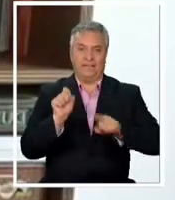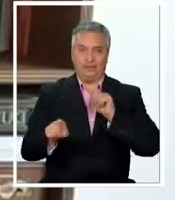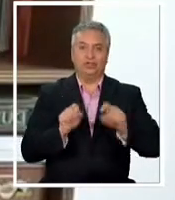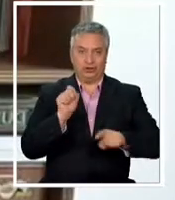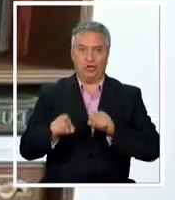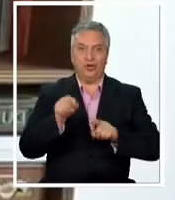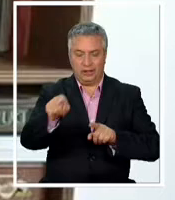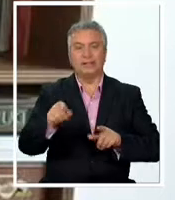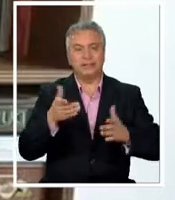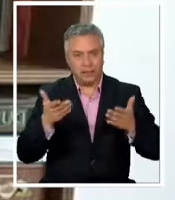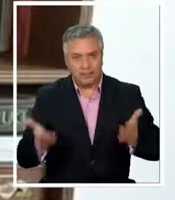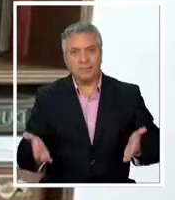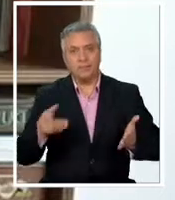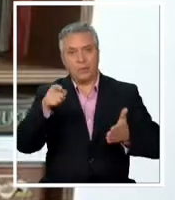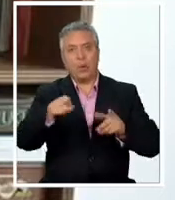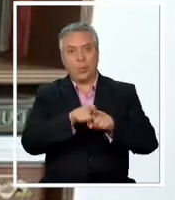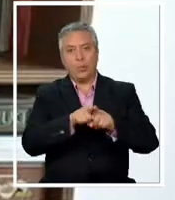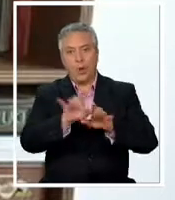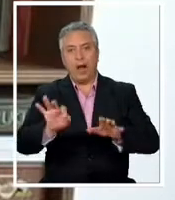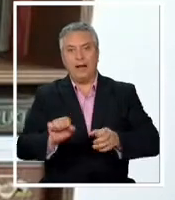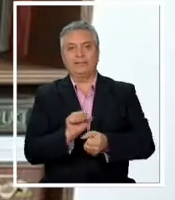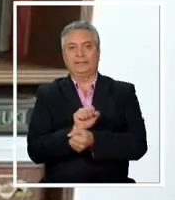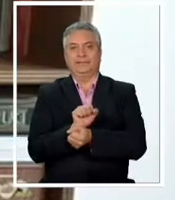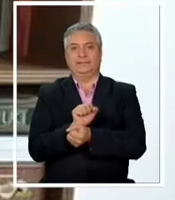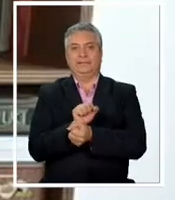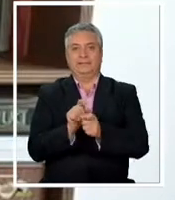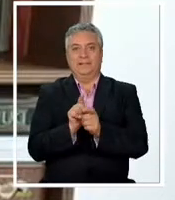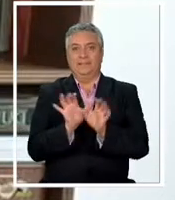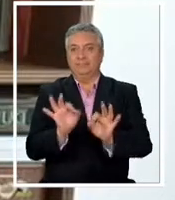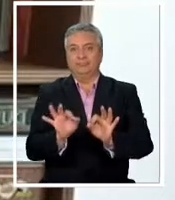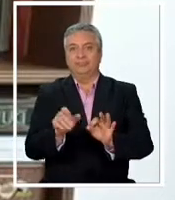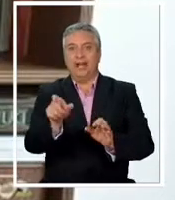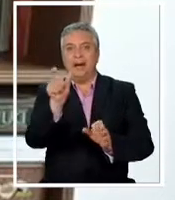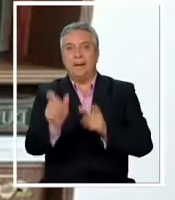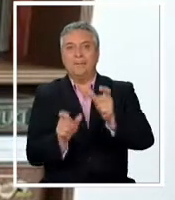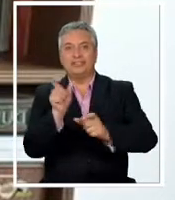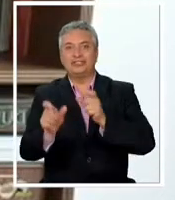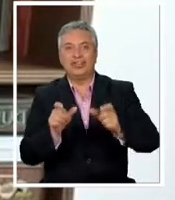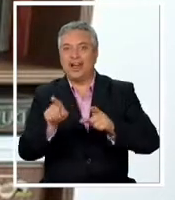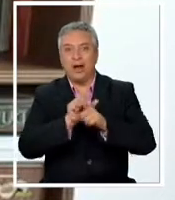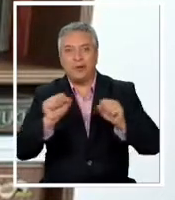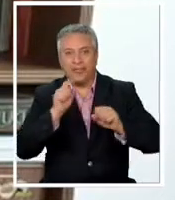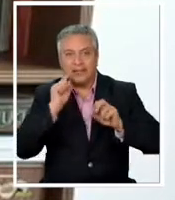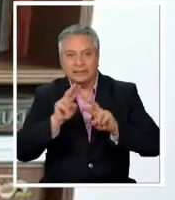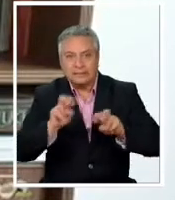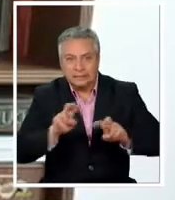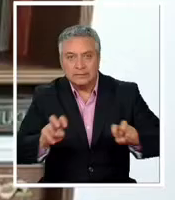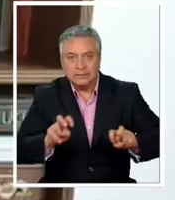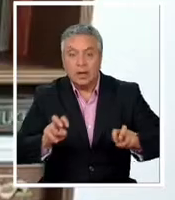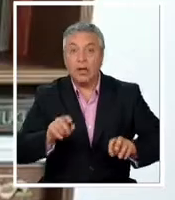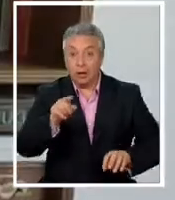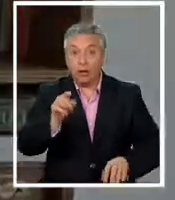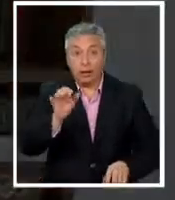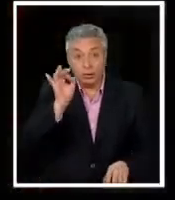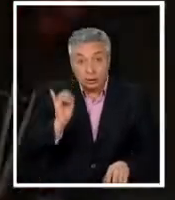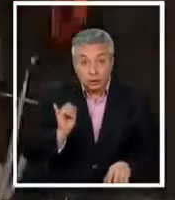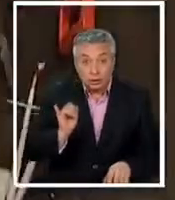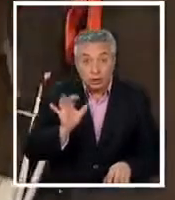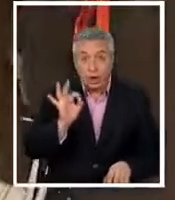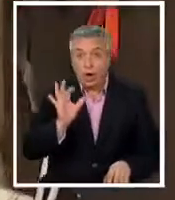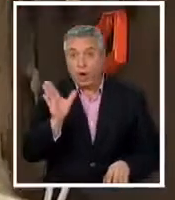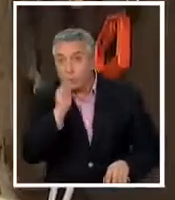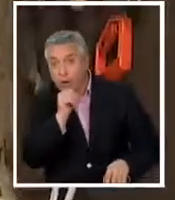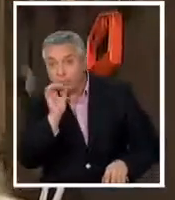es de algún modo ponerle una presión al sistema para que investigue un hecho y aclarar prontamente si es que es efectivo o no es efectivo.